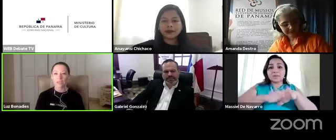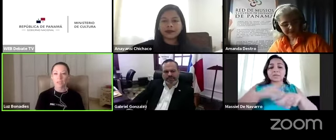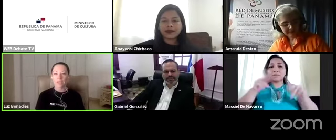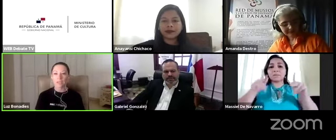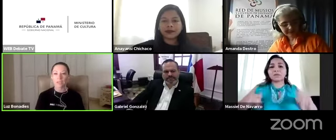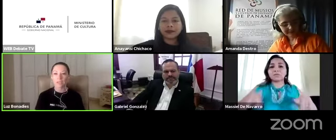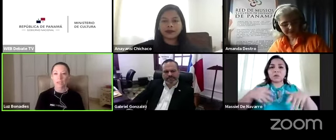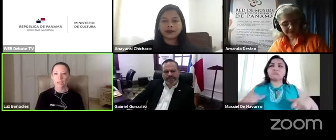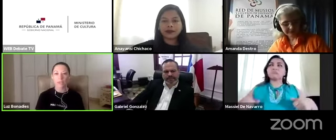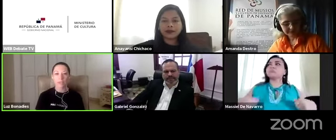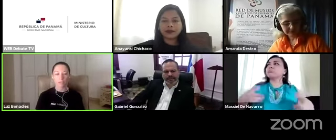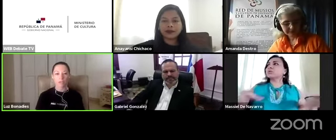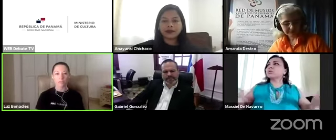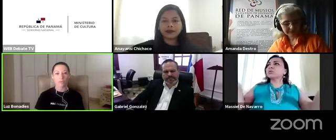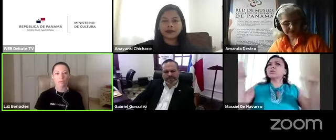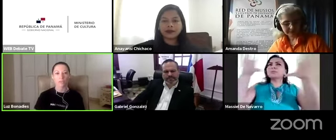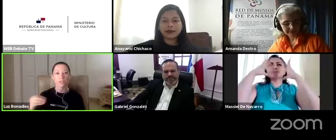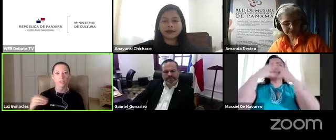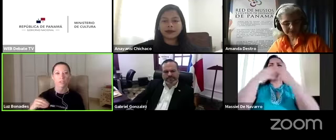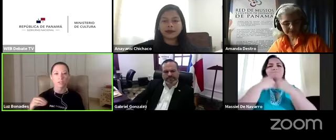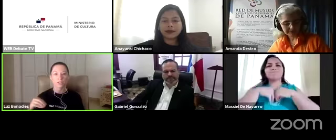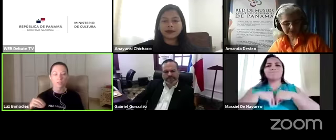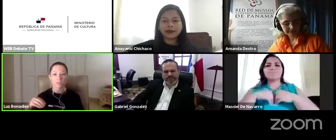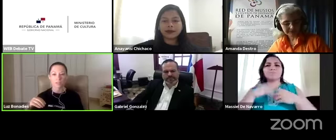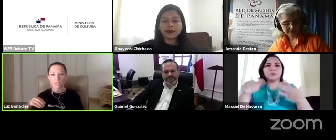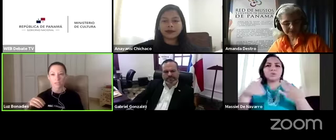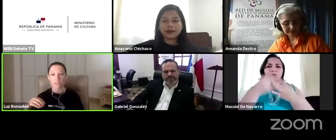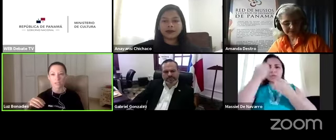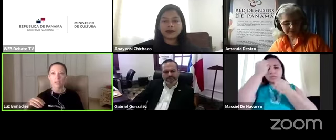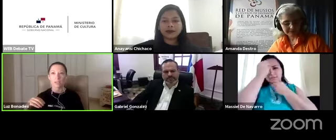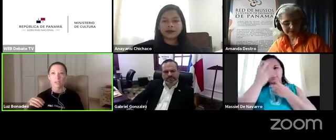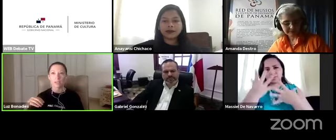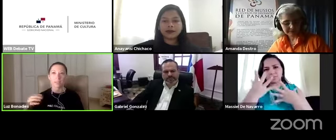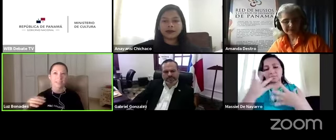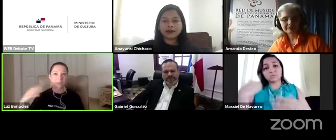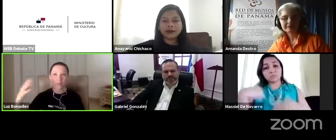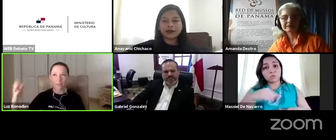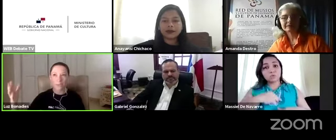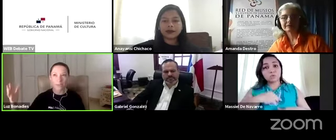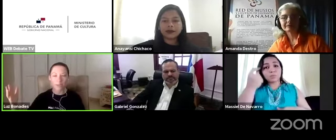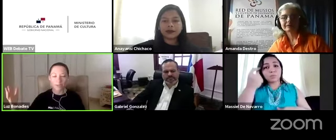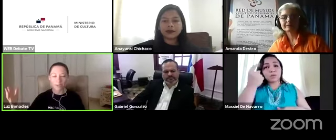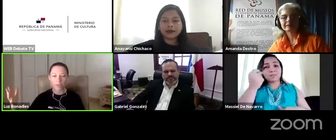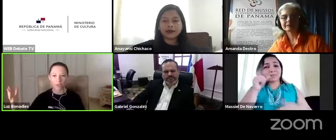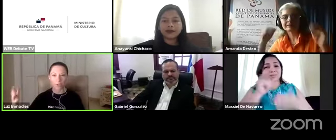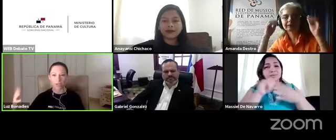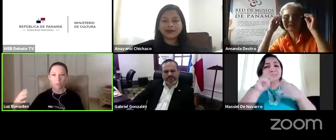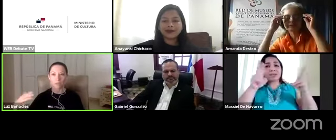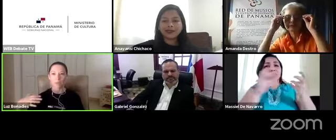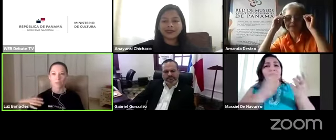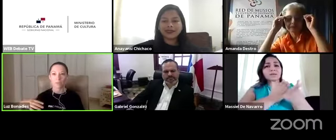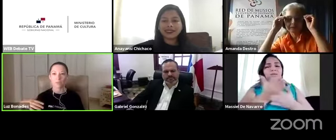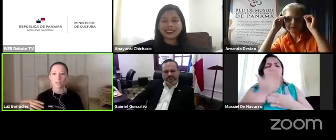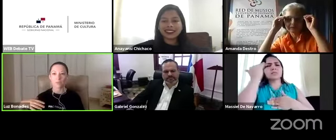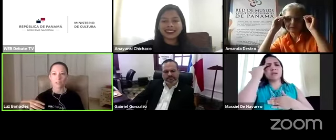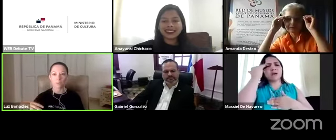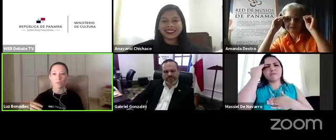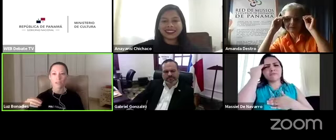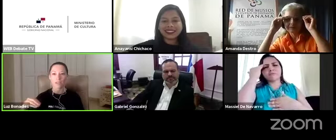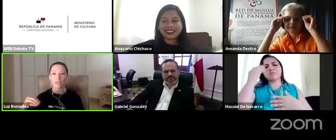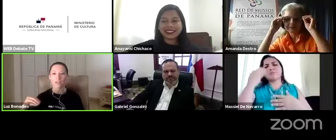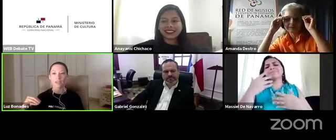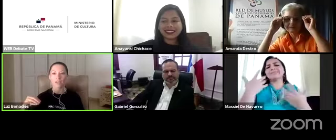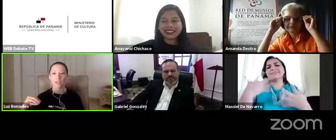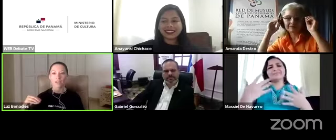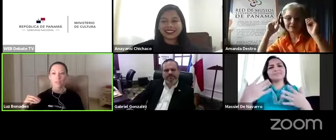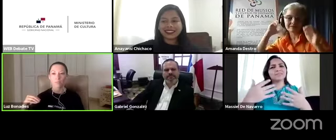y en el MAC por ejemplo hemos entendido ese tema de accesibilidad y sabemos que hay mucho camino por recorrer pero también lo interpretamos